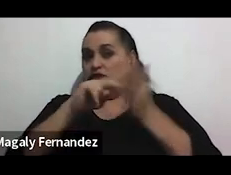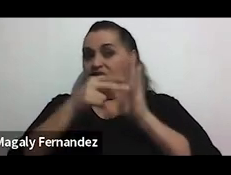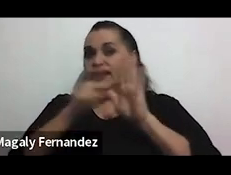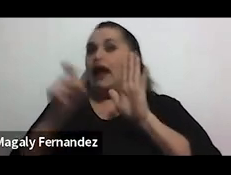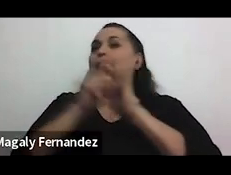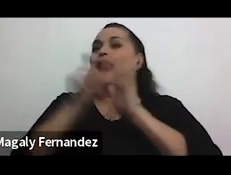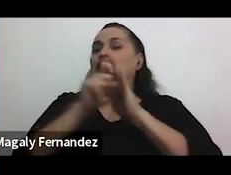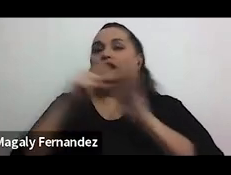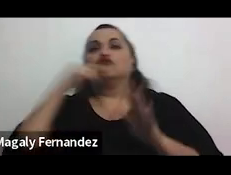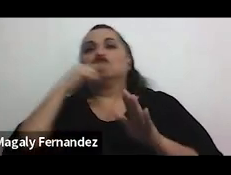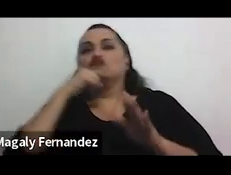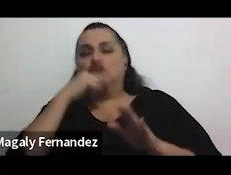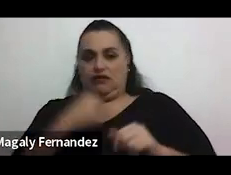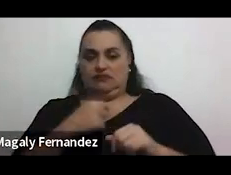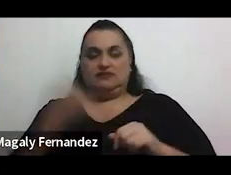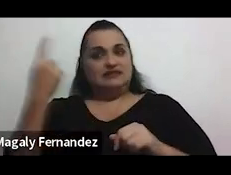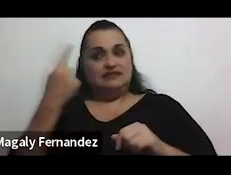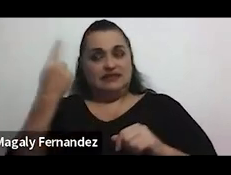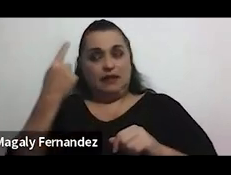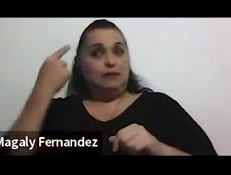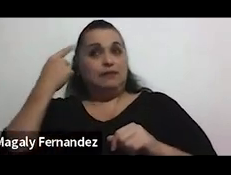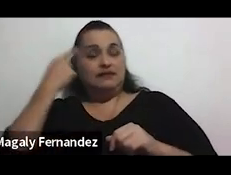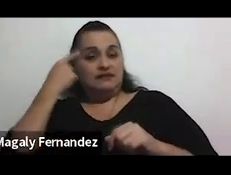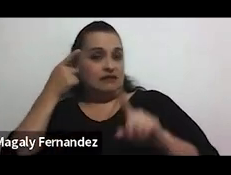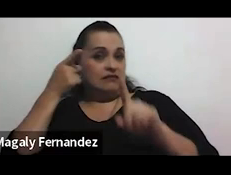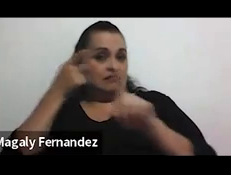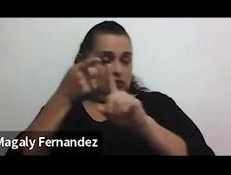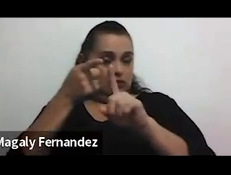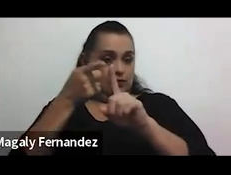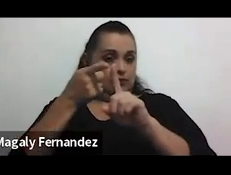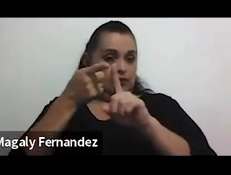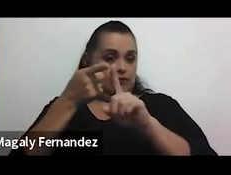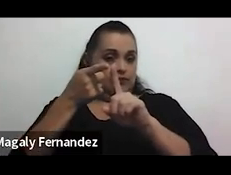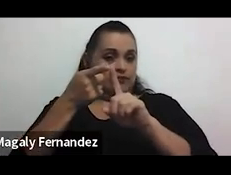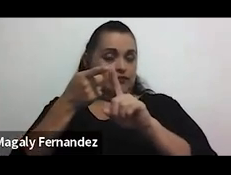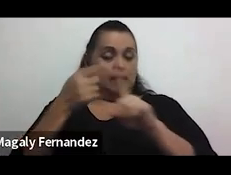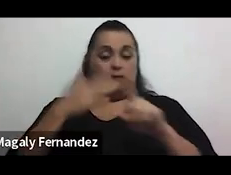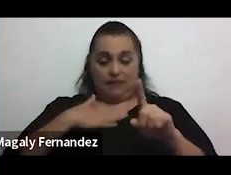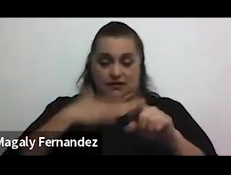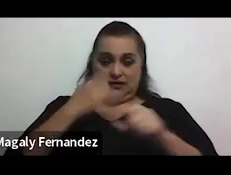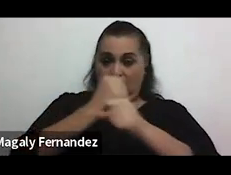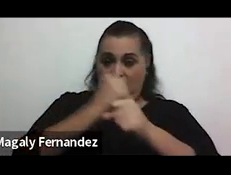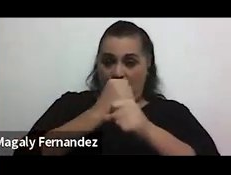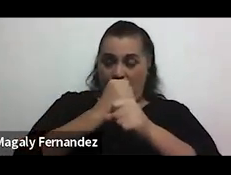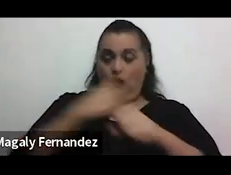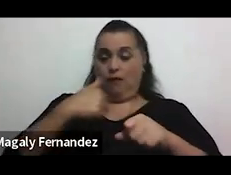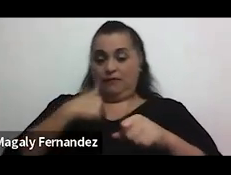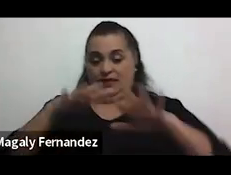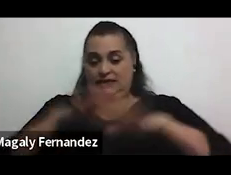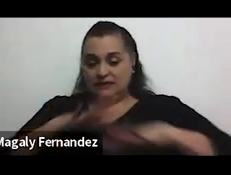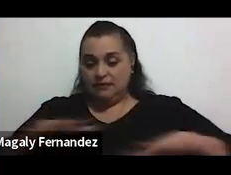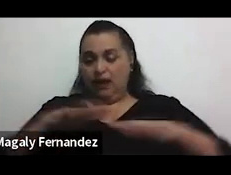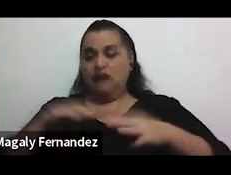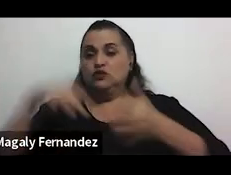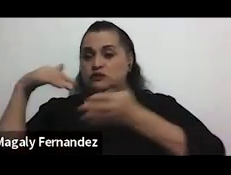entonces siempre pensándolo en función de tanto en mi trabajo como en mi espacio de estudio